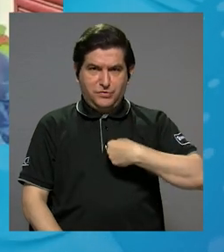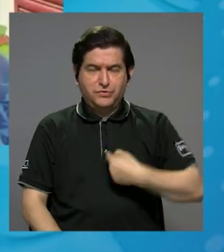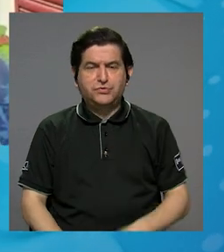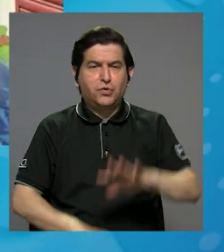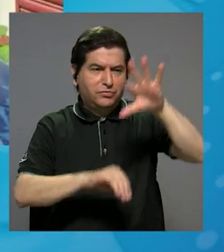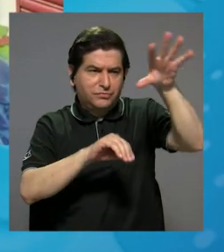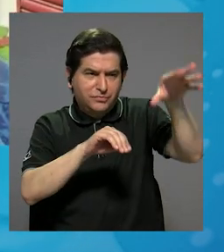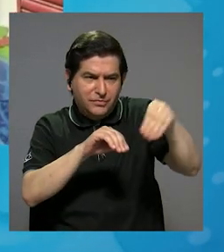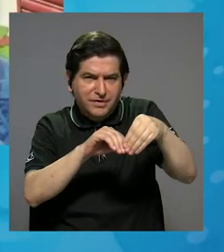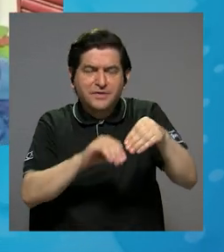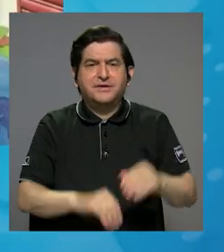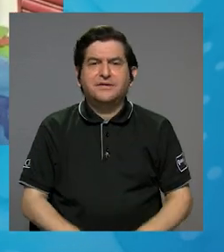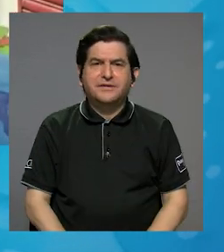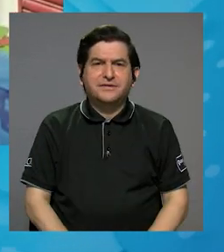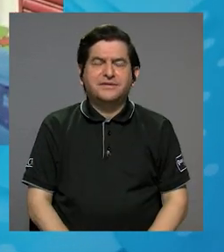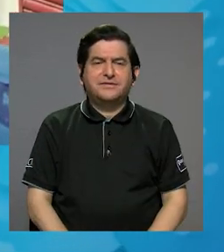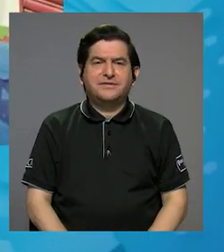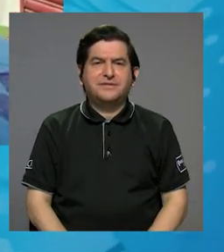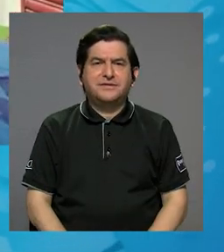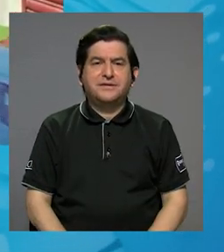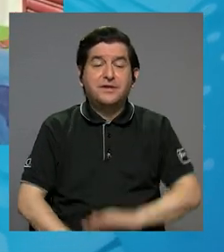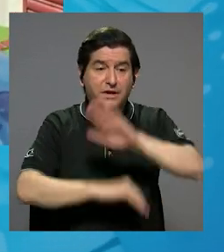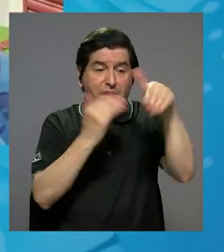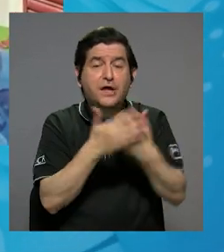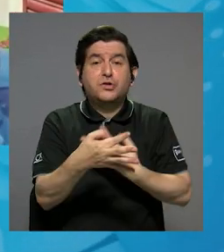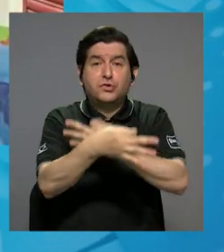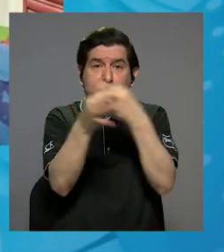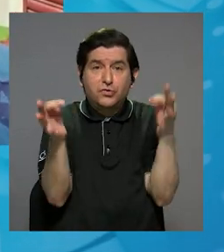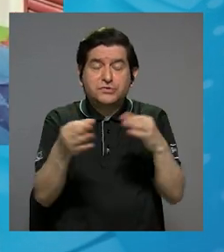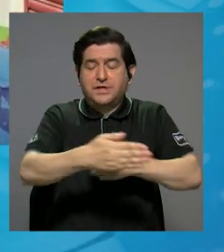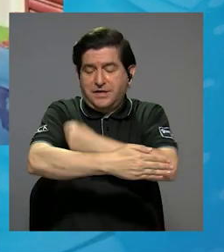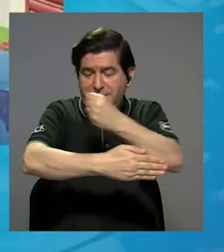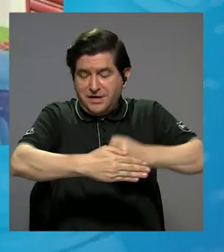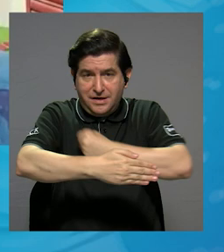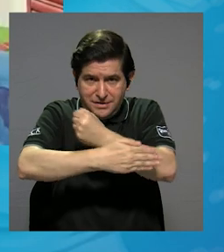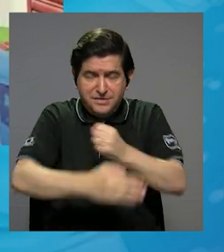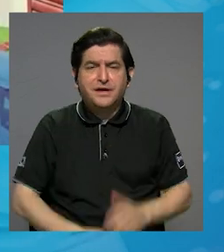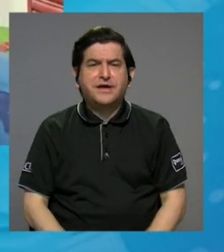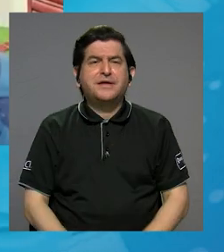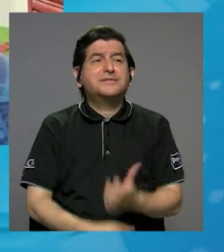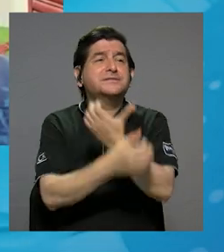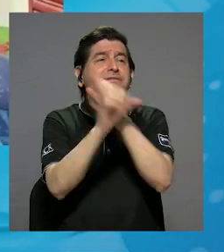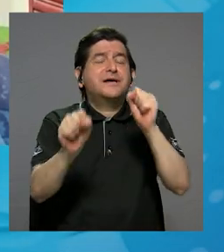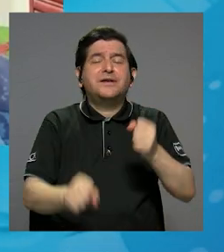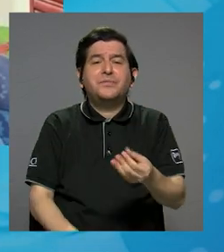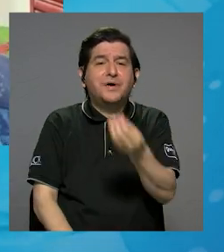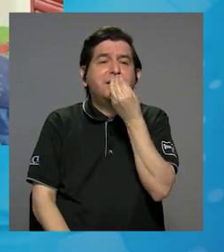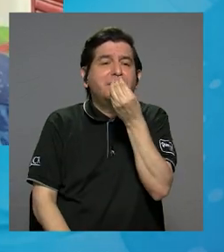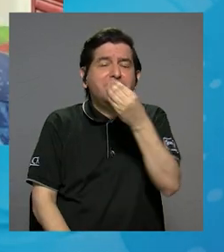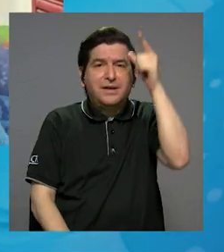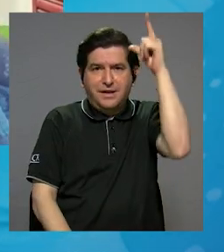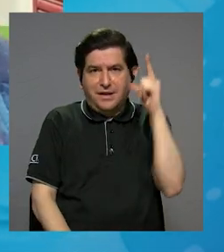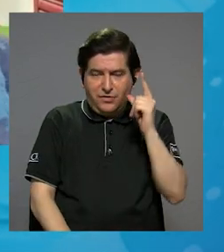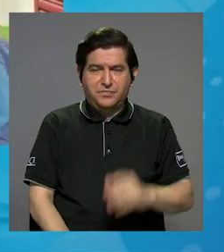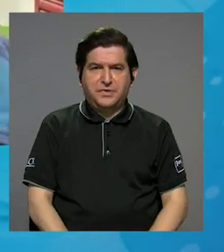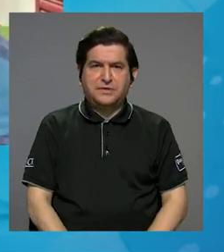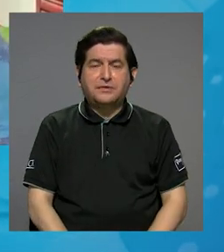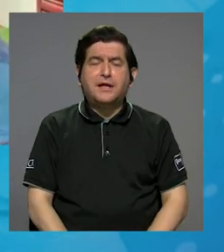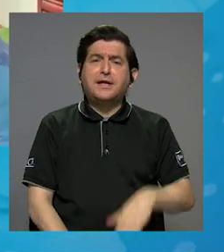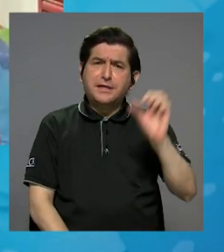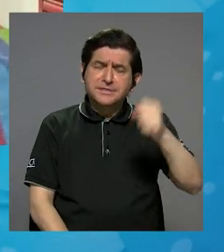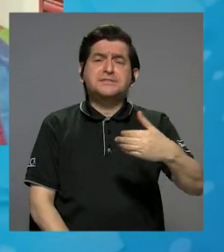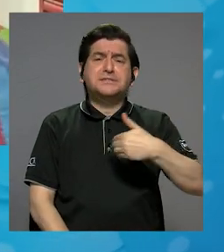estoy incorporado en todo lo que son talleres de gastronomía para rescatar la comida limonense, que